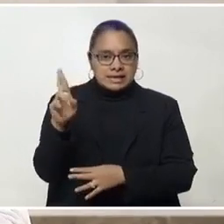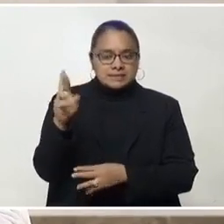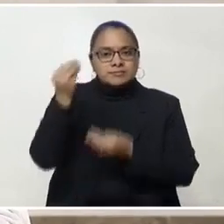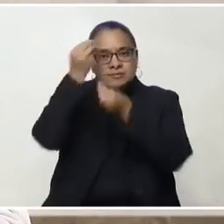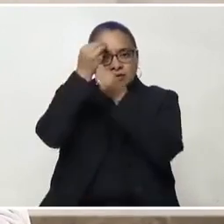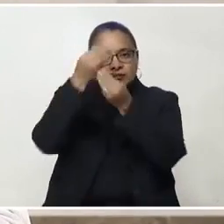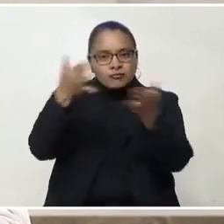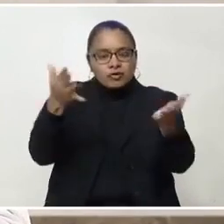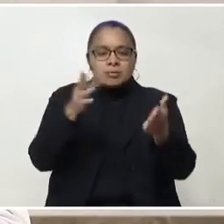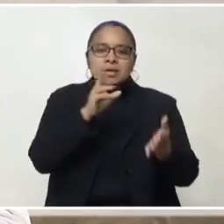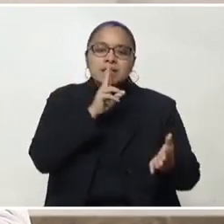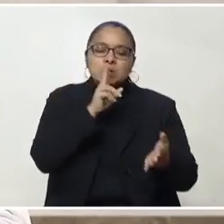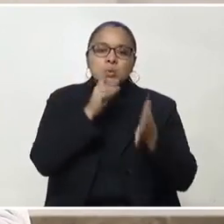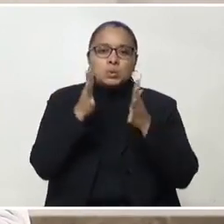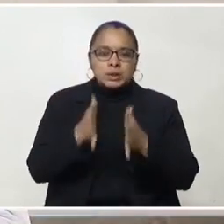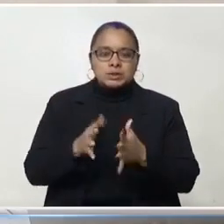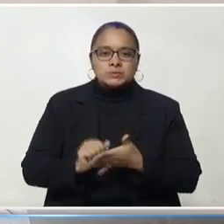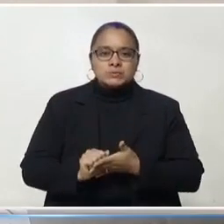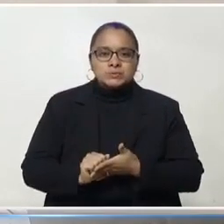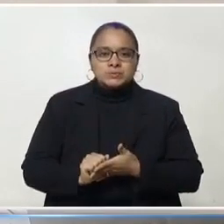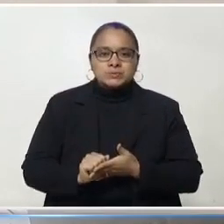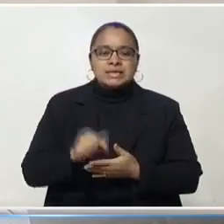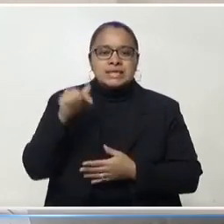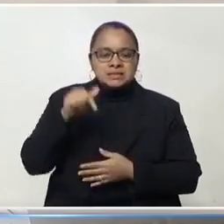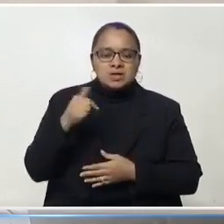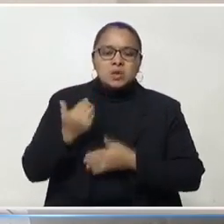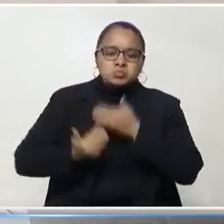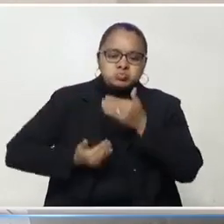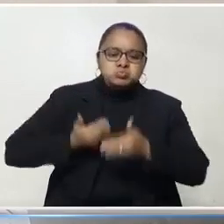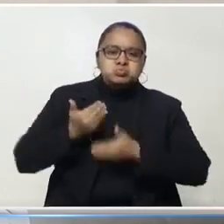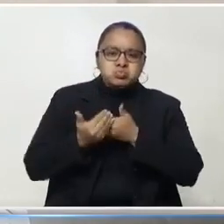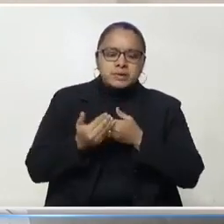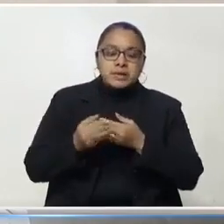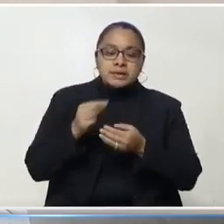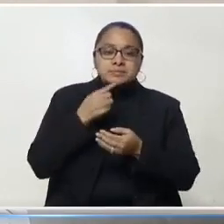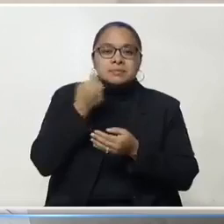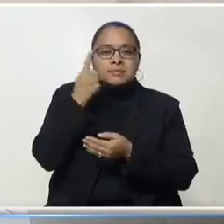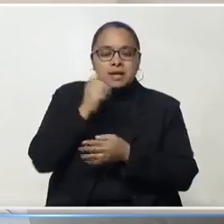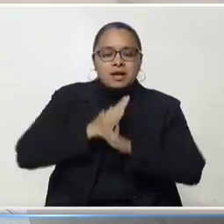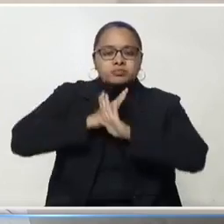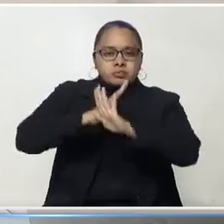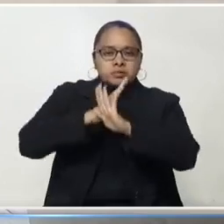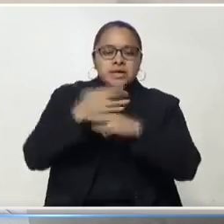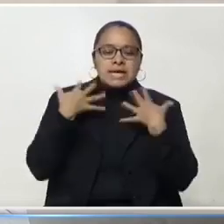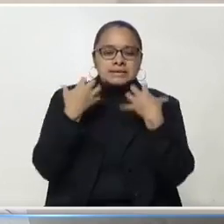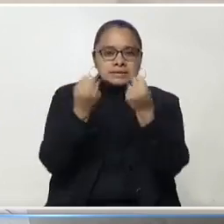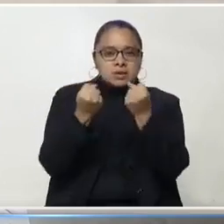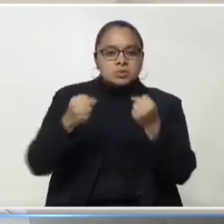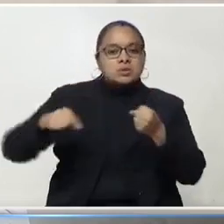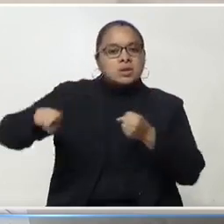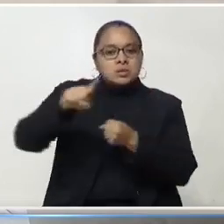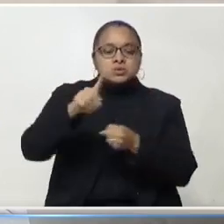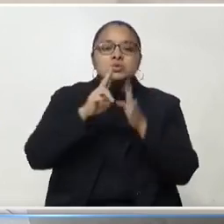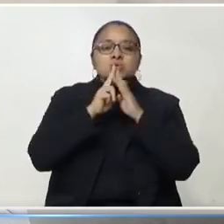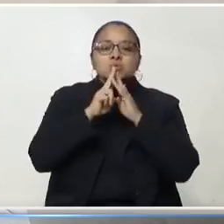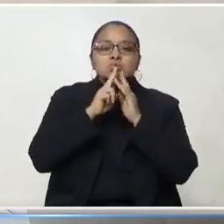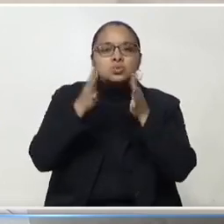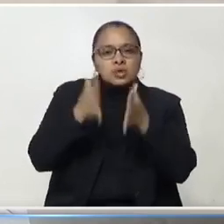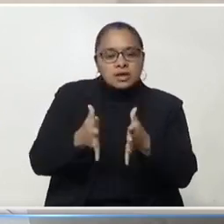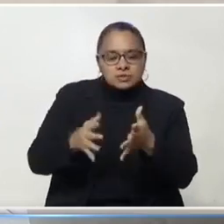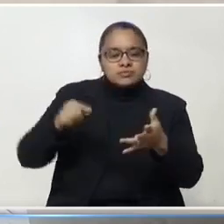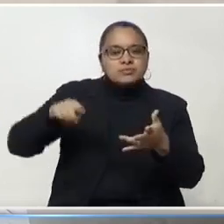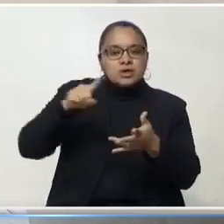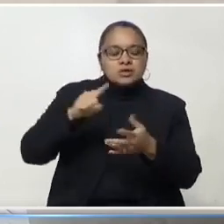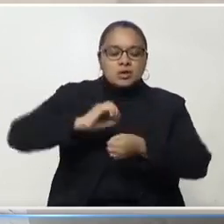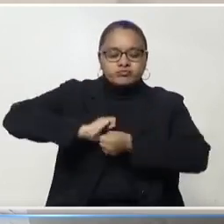informa al pueblo hondureño que las acciones de contención para proteger la salud de la población ante la pandemia de